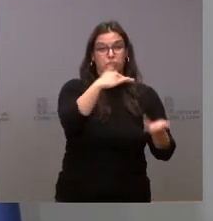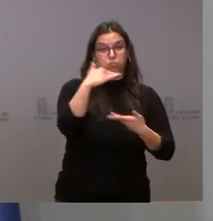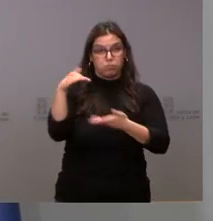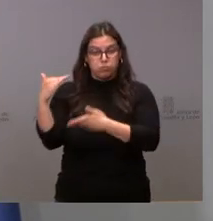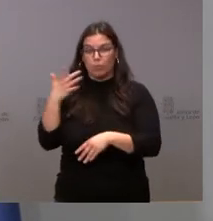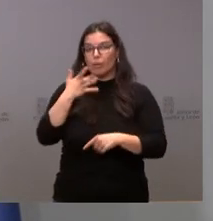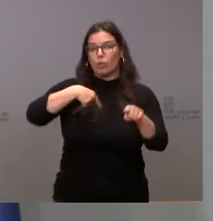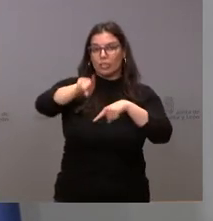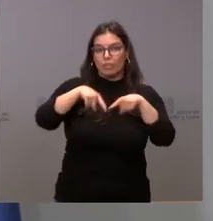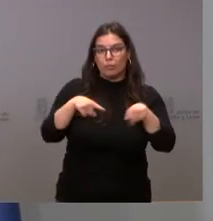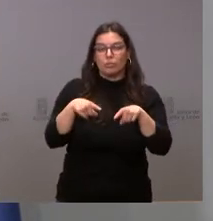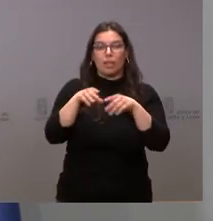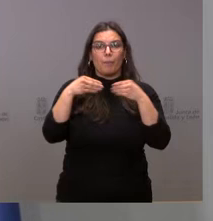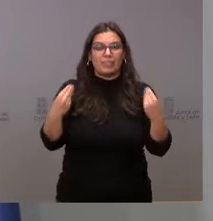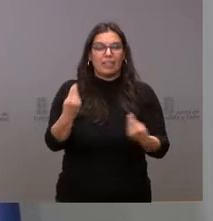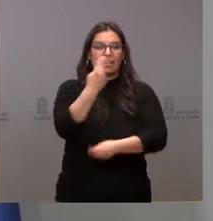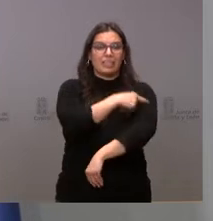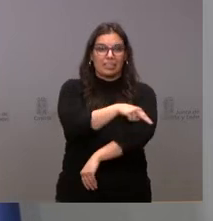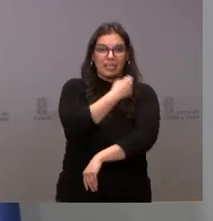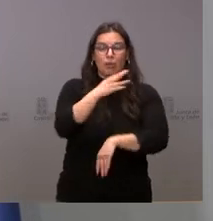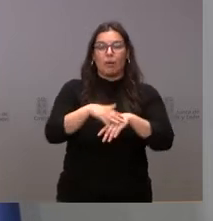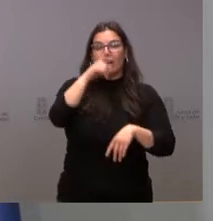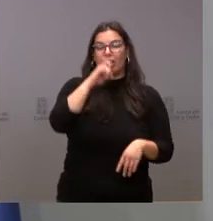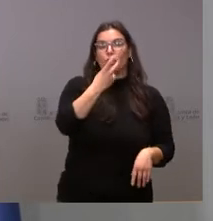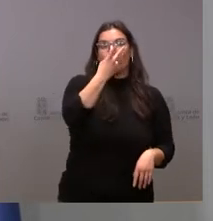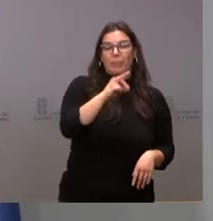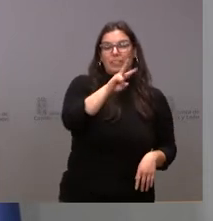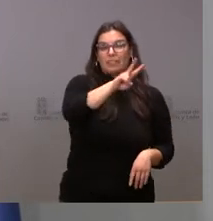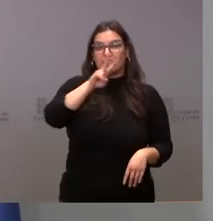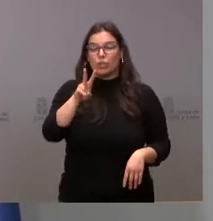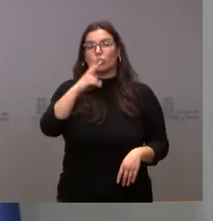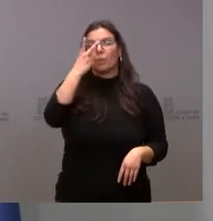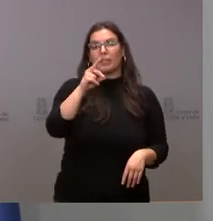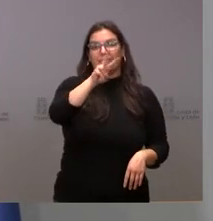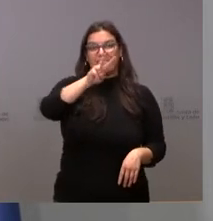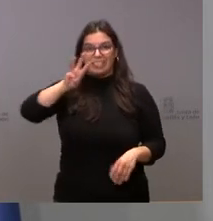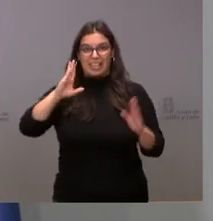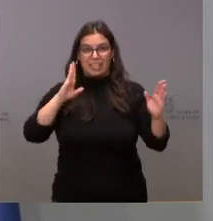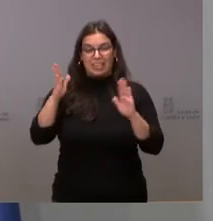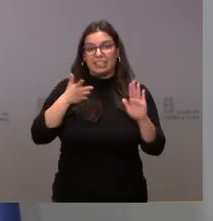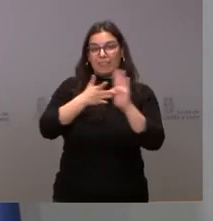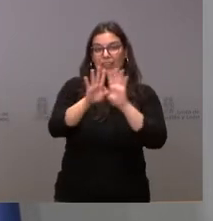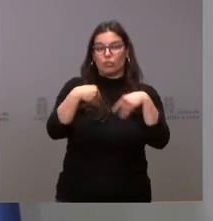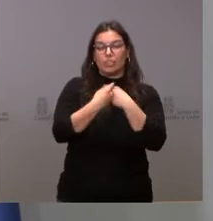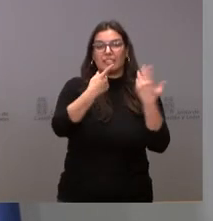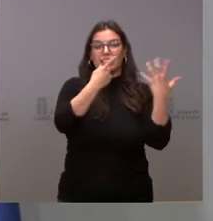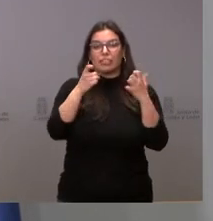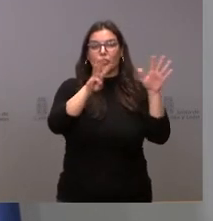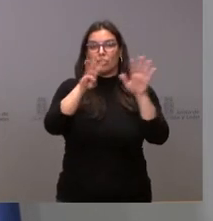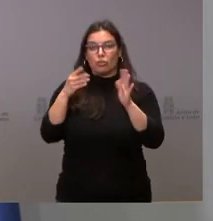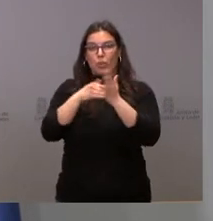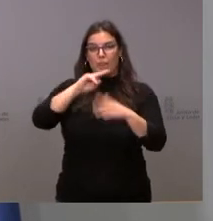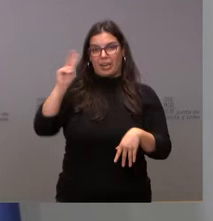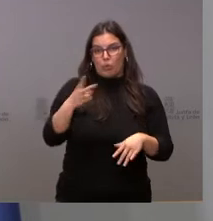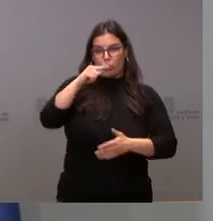por ejemplo el transporte en materia sanitaria, para los años 2022 y 2023, por un importe de 688.000